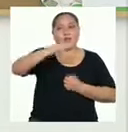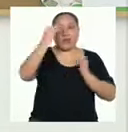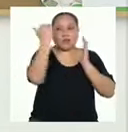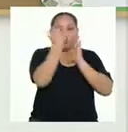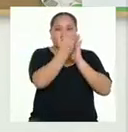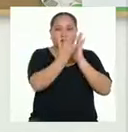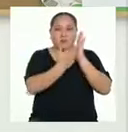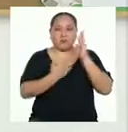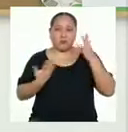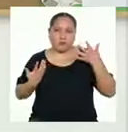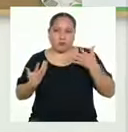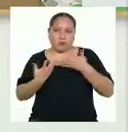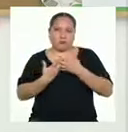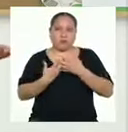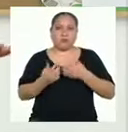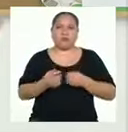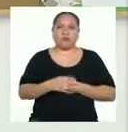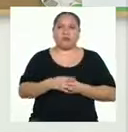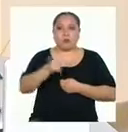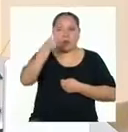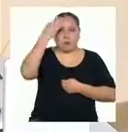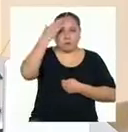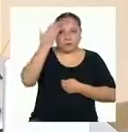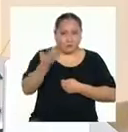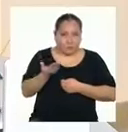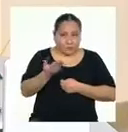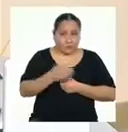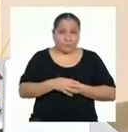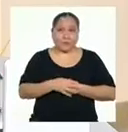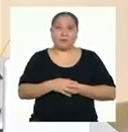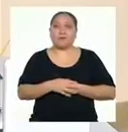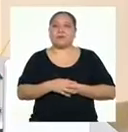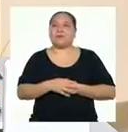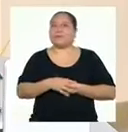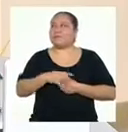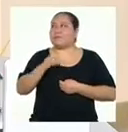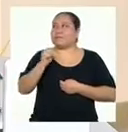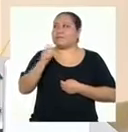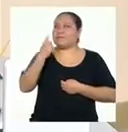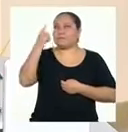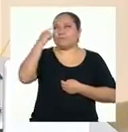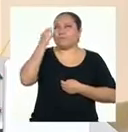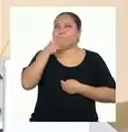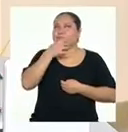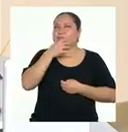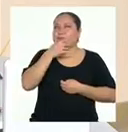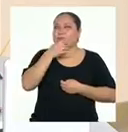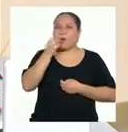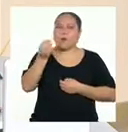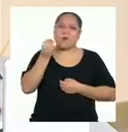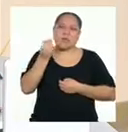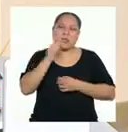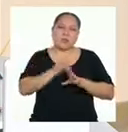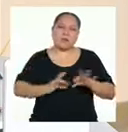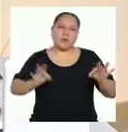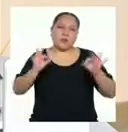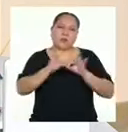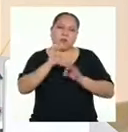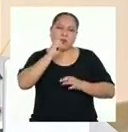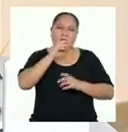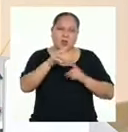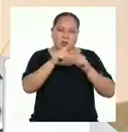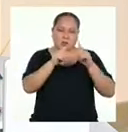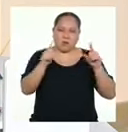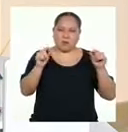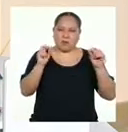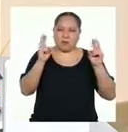están estrechamente relacionados? ¿Sabes? Si es así, creo que puedo elaborar por qué considero importante lo que menciono al